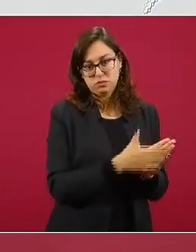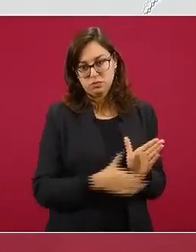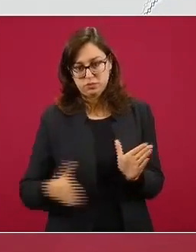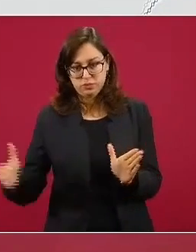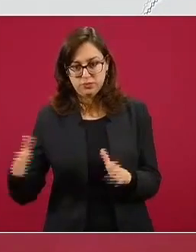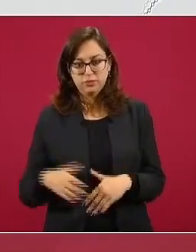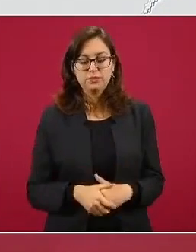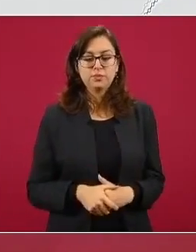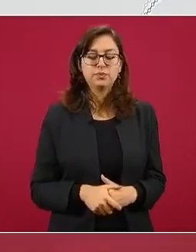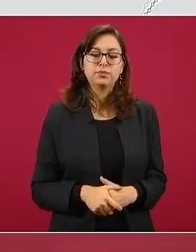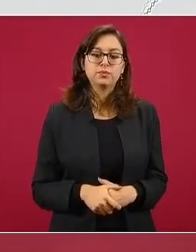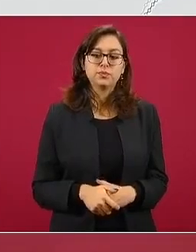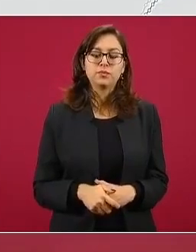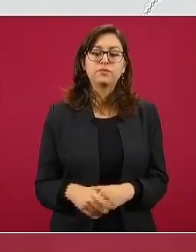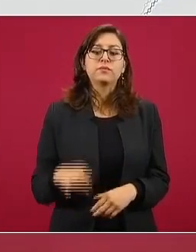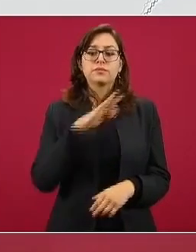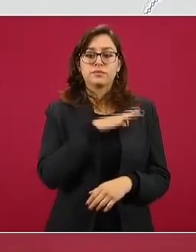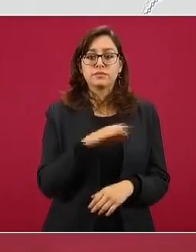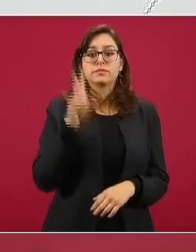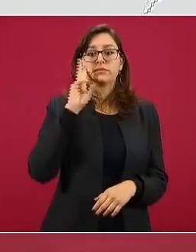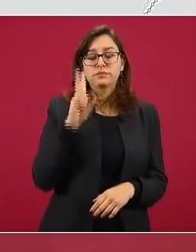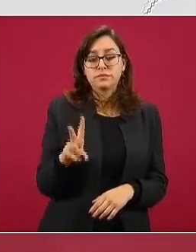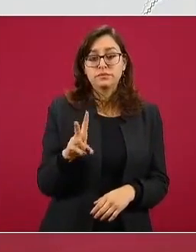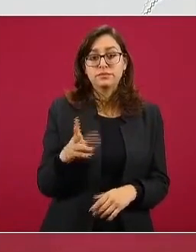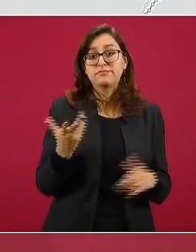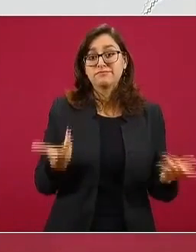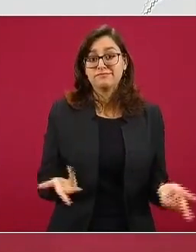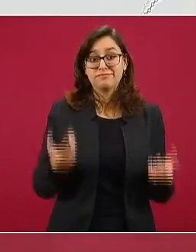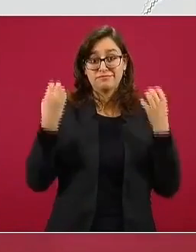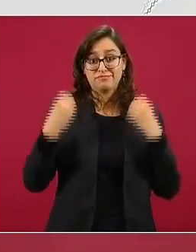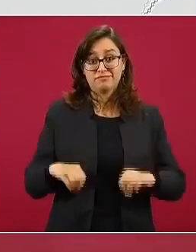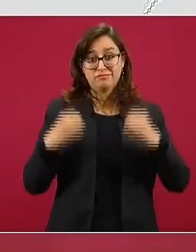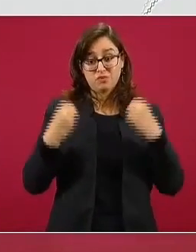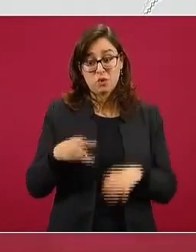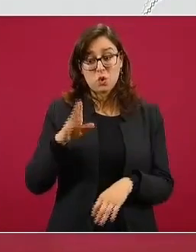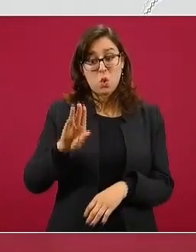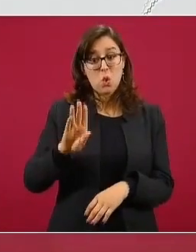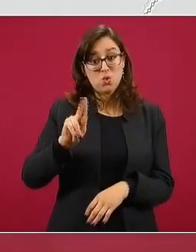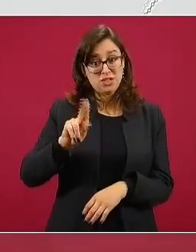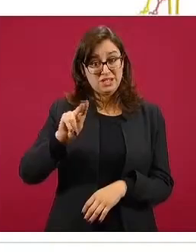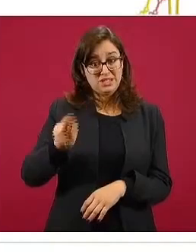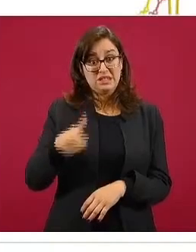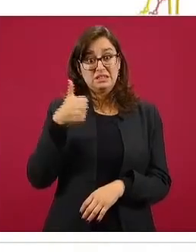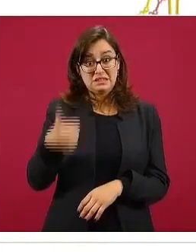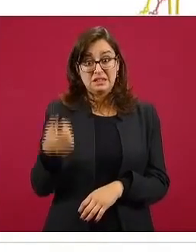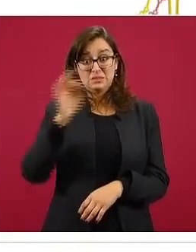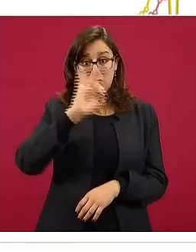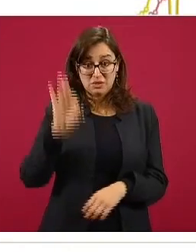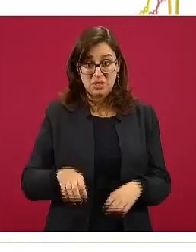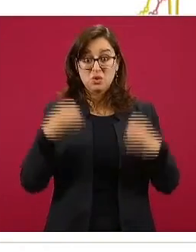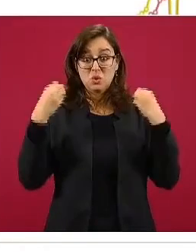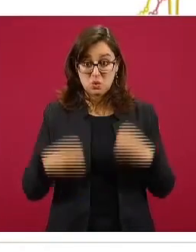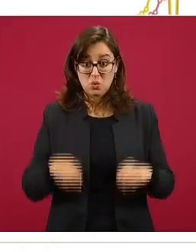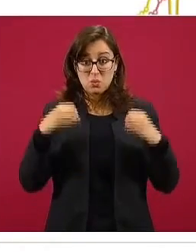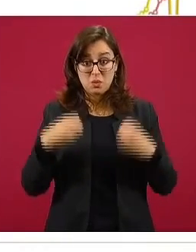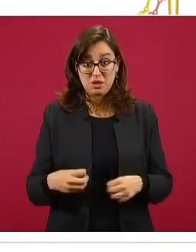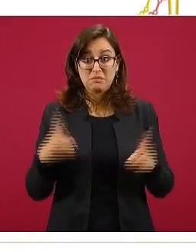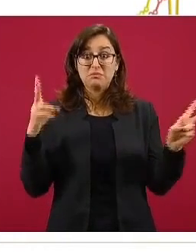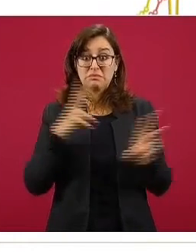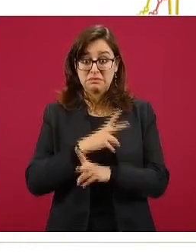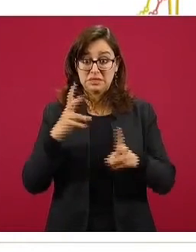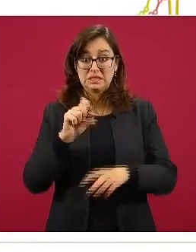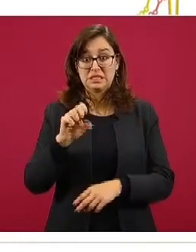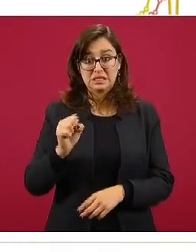Y vean ustedes la ocupación de camas en general, está en 86%, es una cifra bastante preocupante y de ventilador con